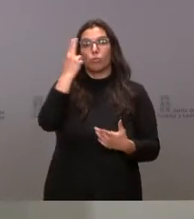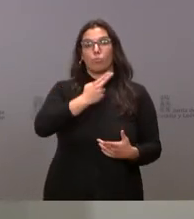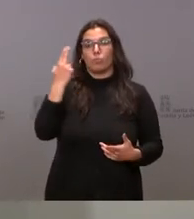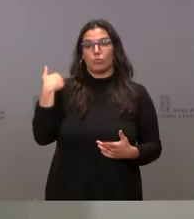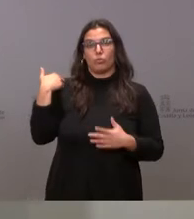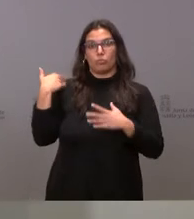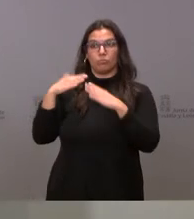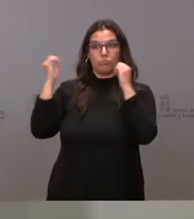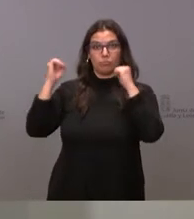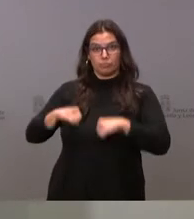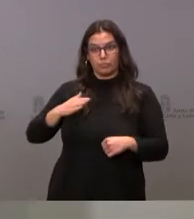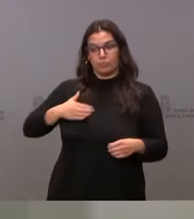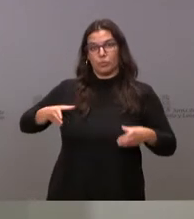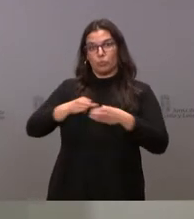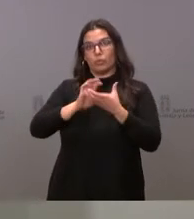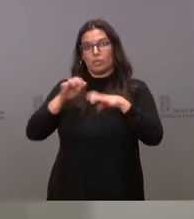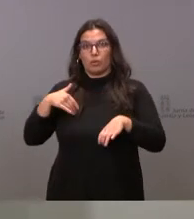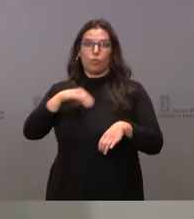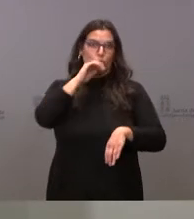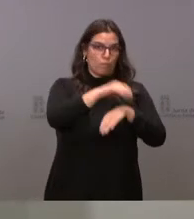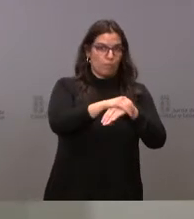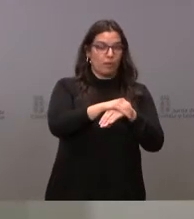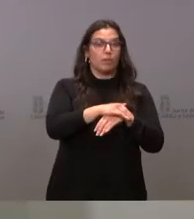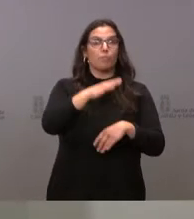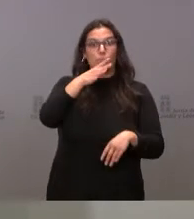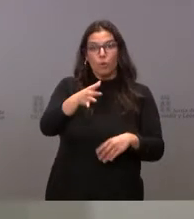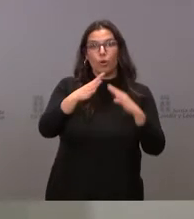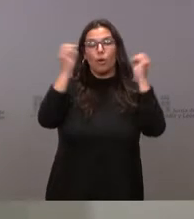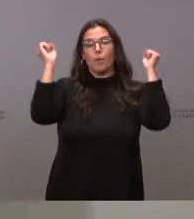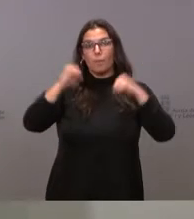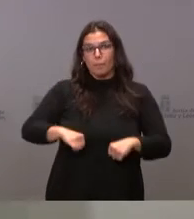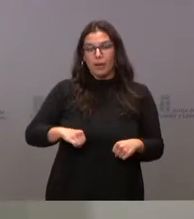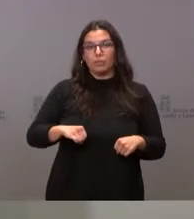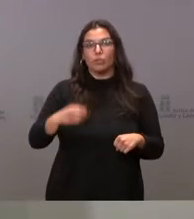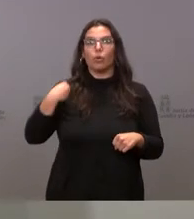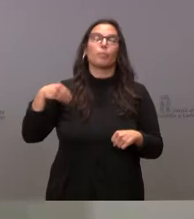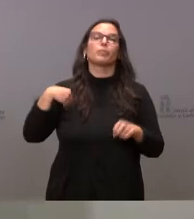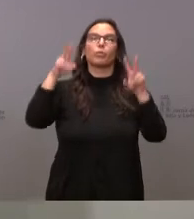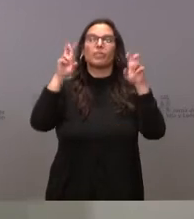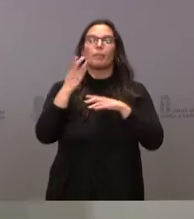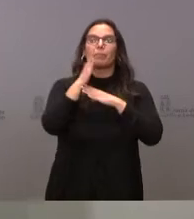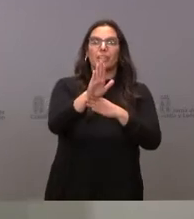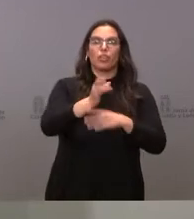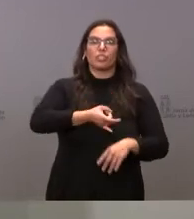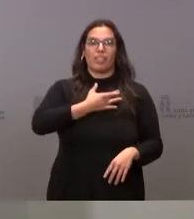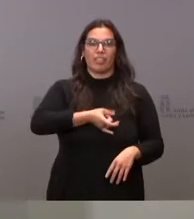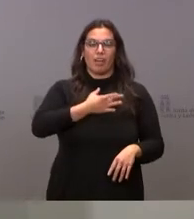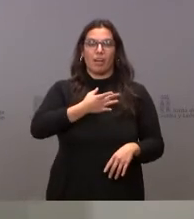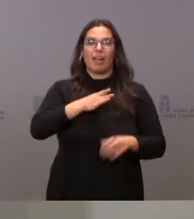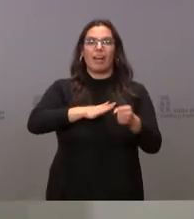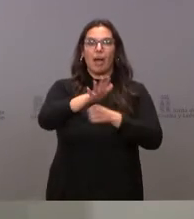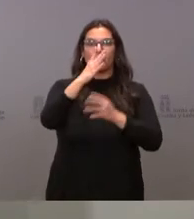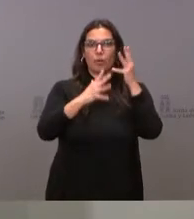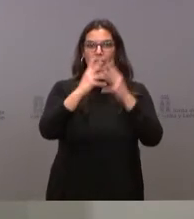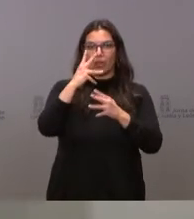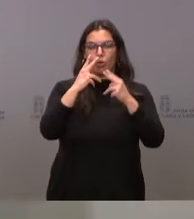adquiridos por la Junta como consecuencia del Pacto sobre Derechos de Representación Sindical en el ámbito de la Administración